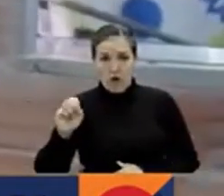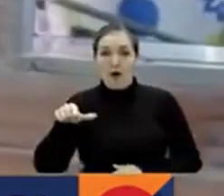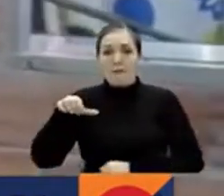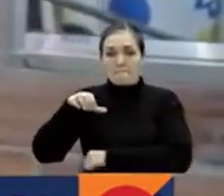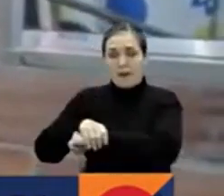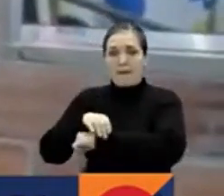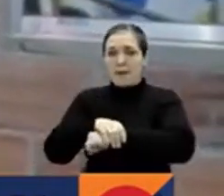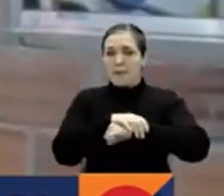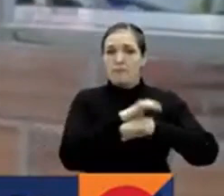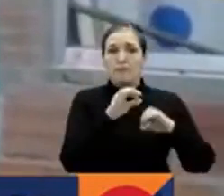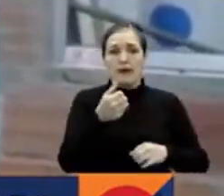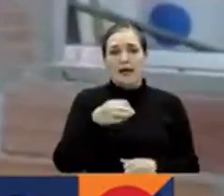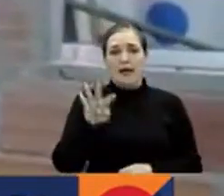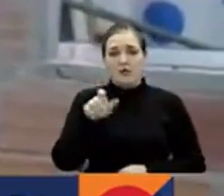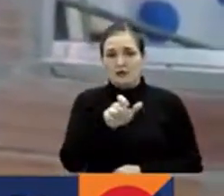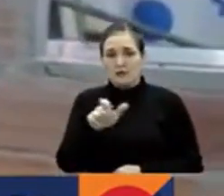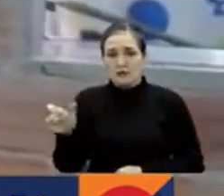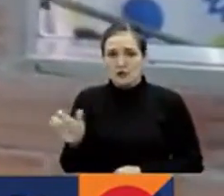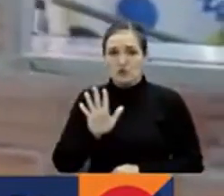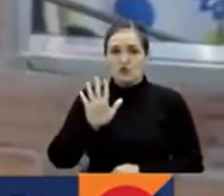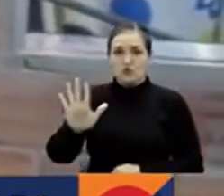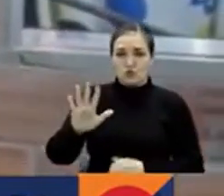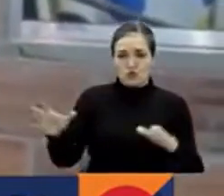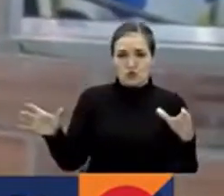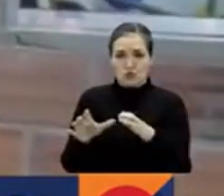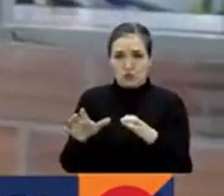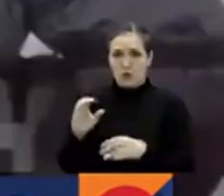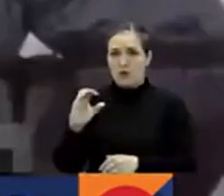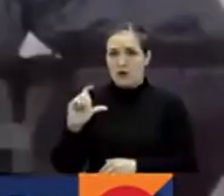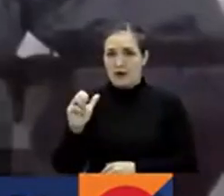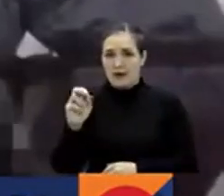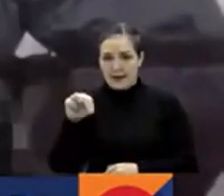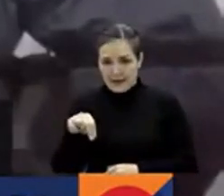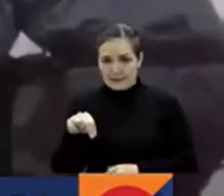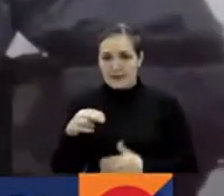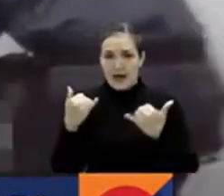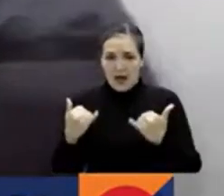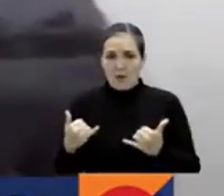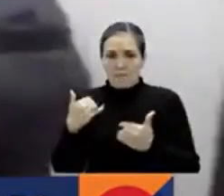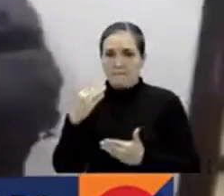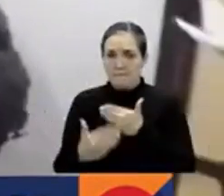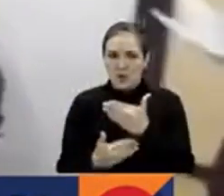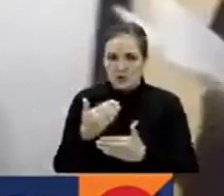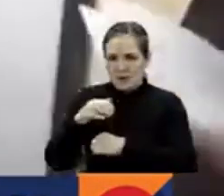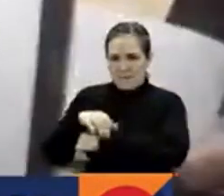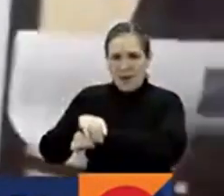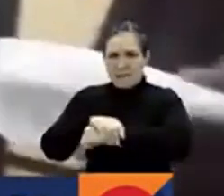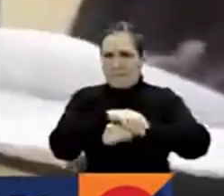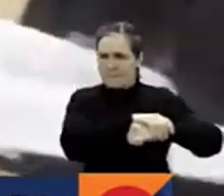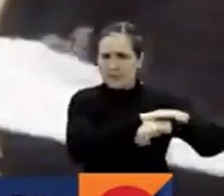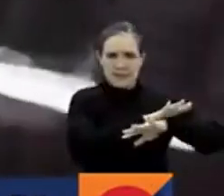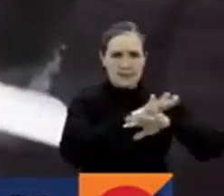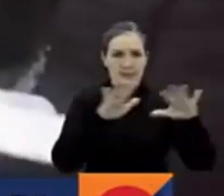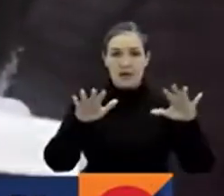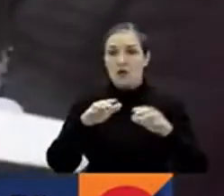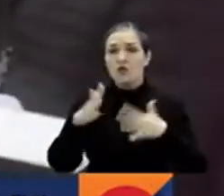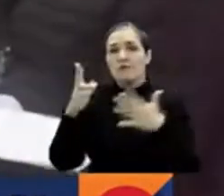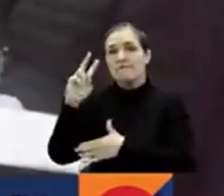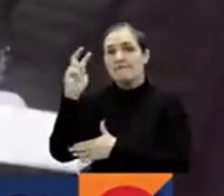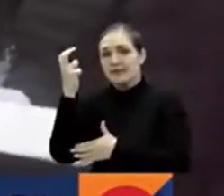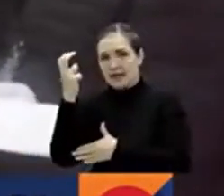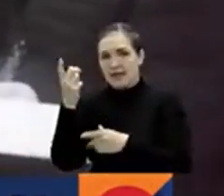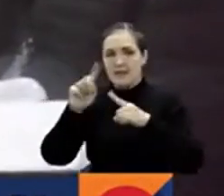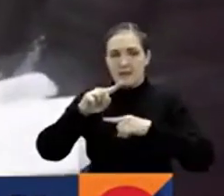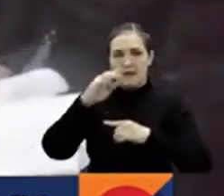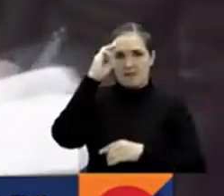integrantes de esa organización. La operación liderada por la Armada y la Fiscalía General se desarrolló en Chocó,